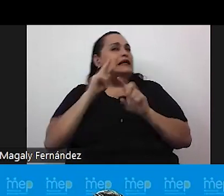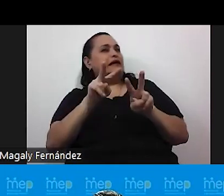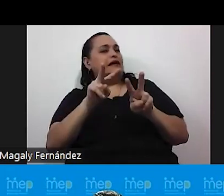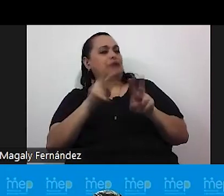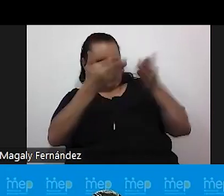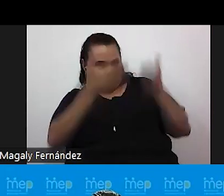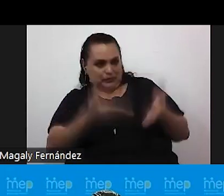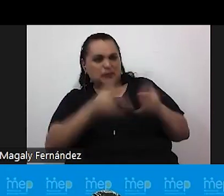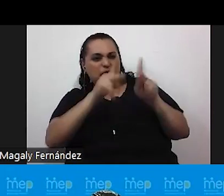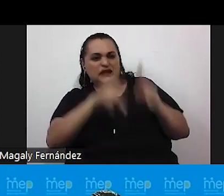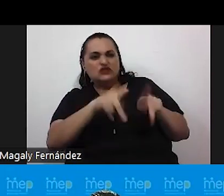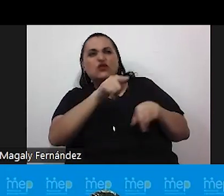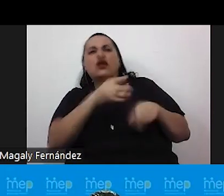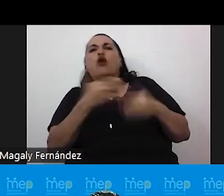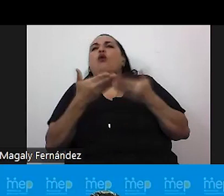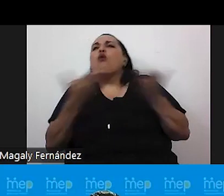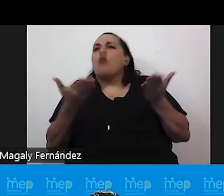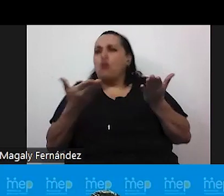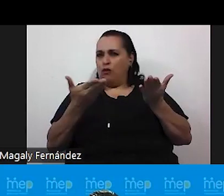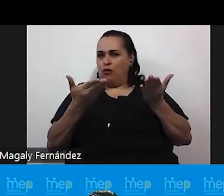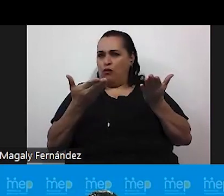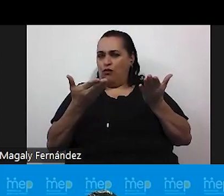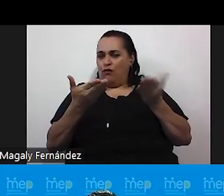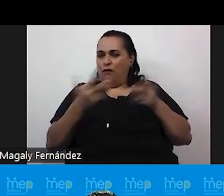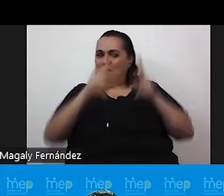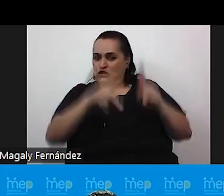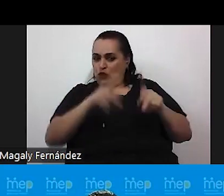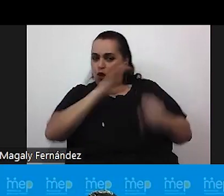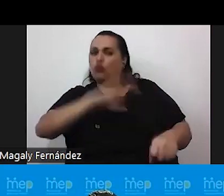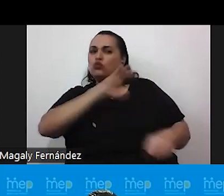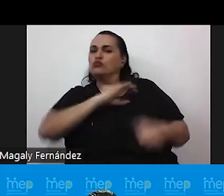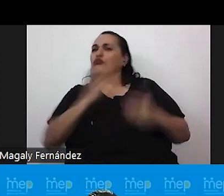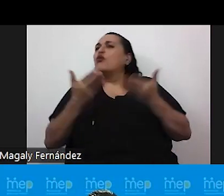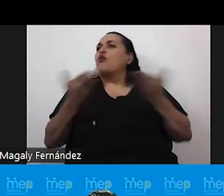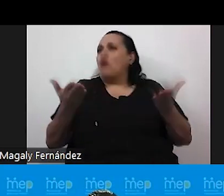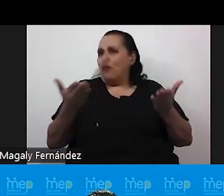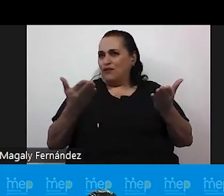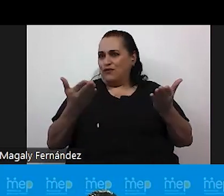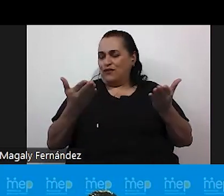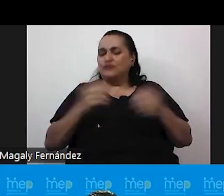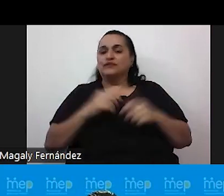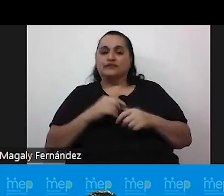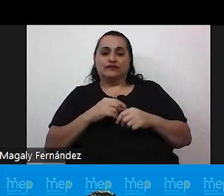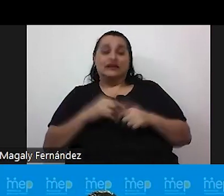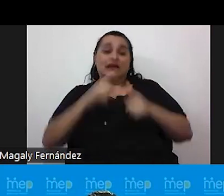persona cómo debería ser o cómo debería comportarse. Y lo que deberíamos de celebrar,